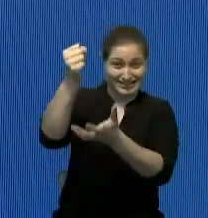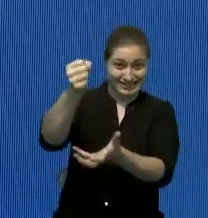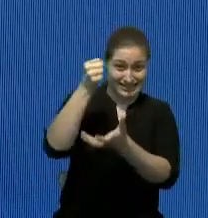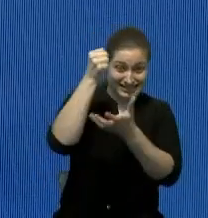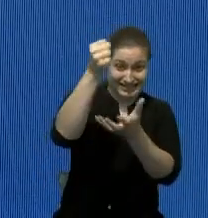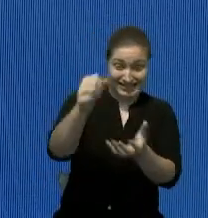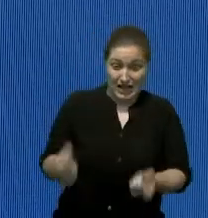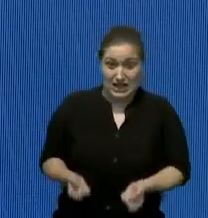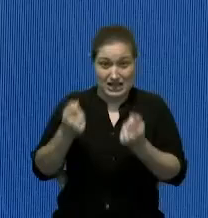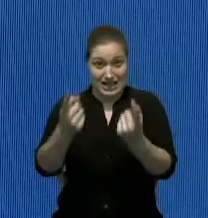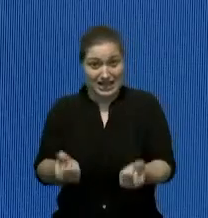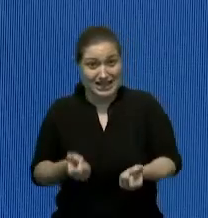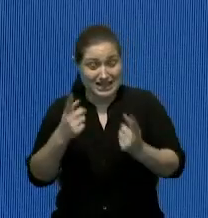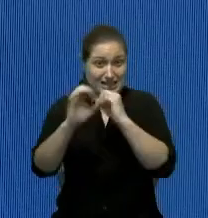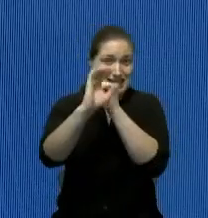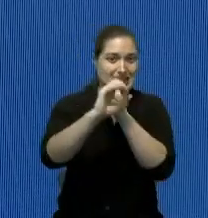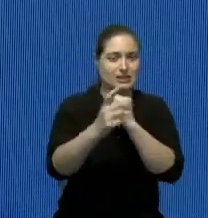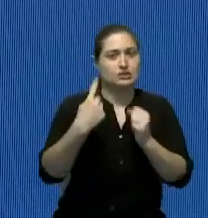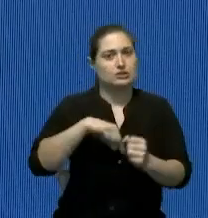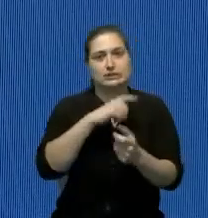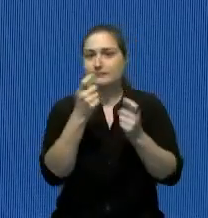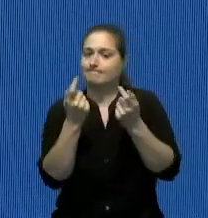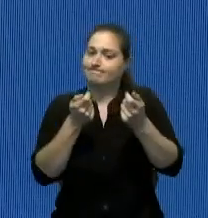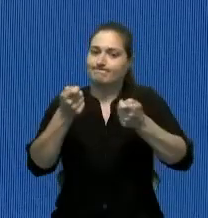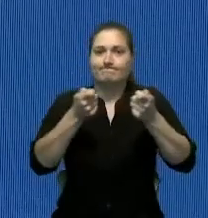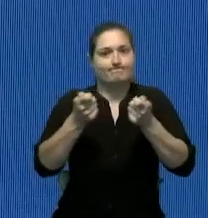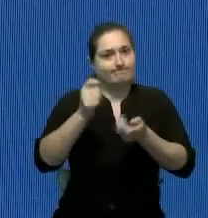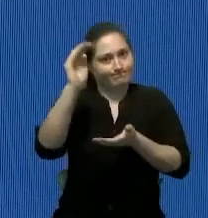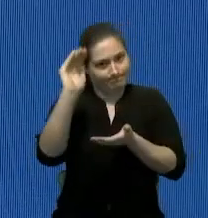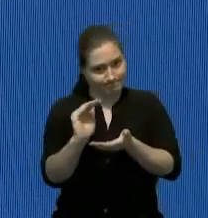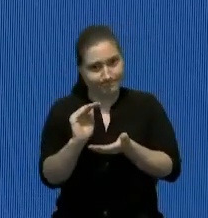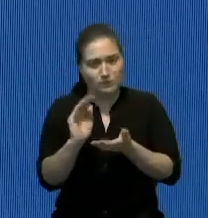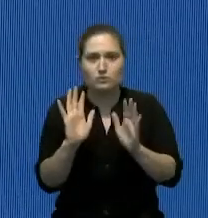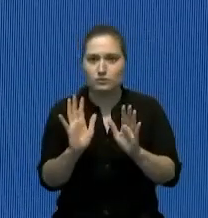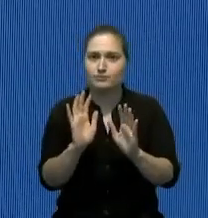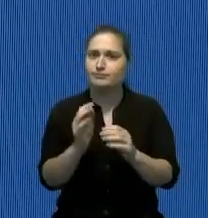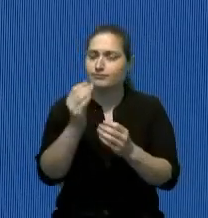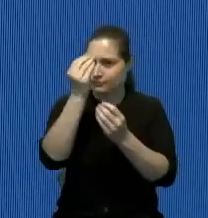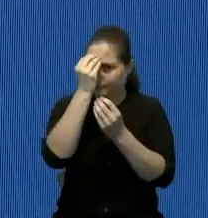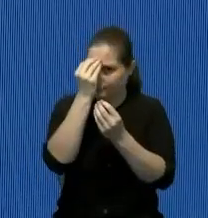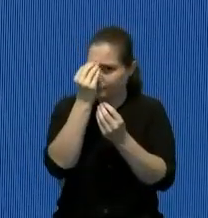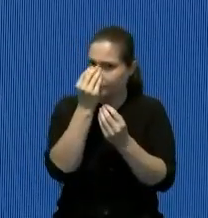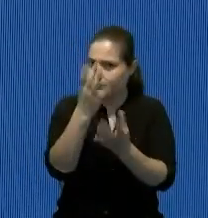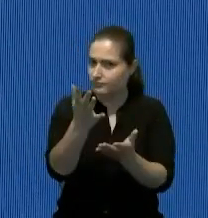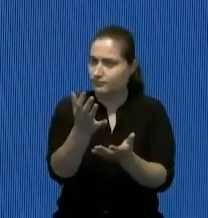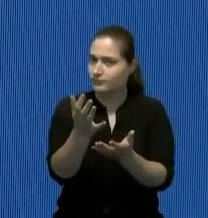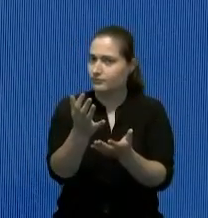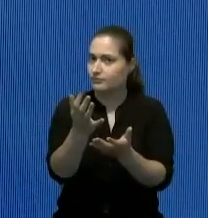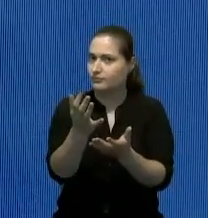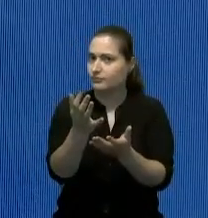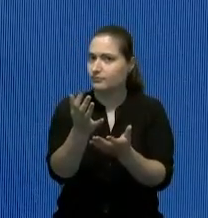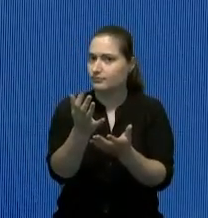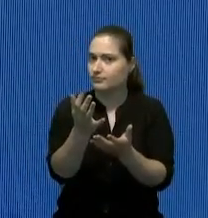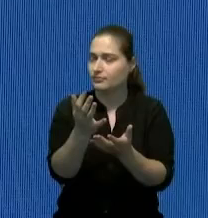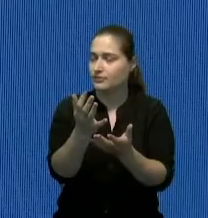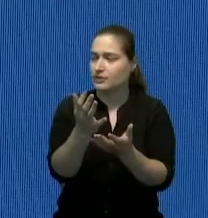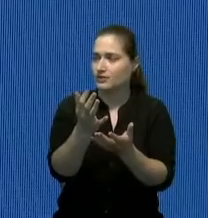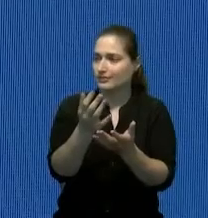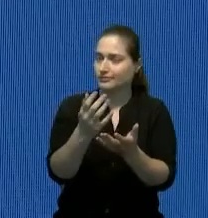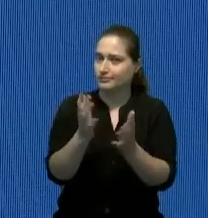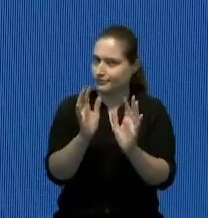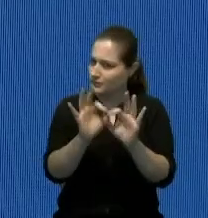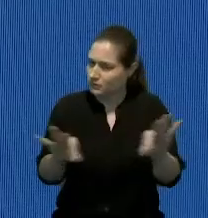publicidad que por cierto es bueno que sepan esto lo he dicho y lo quiero repetir aquí del presupuesto del gobierno